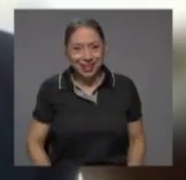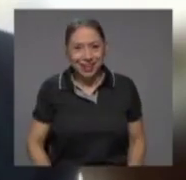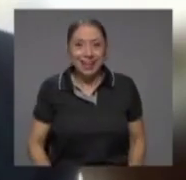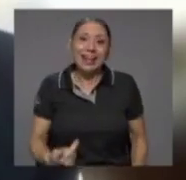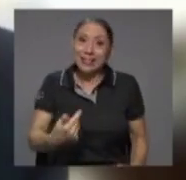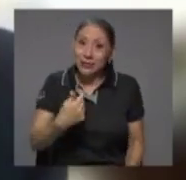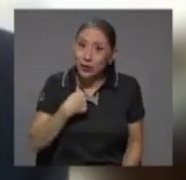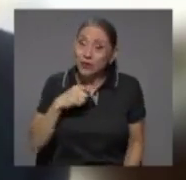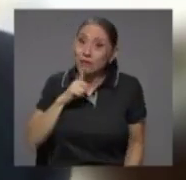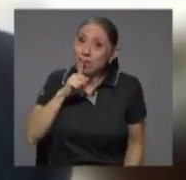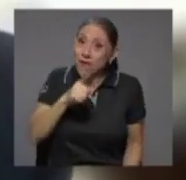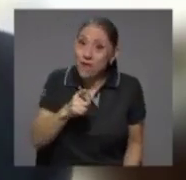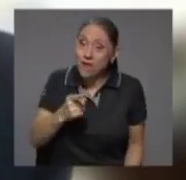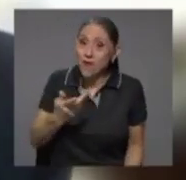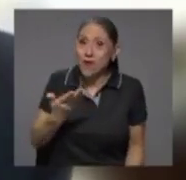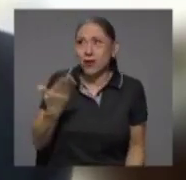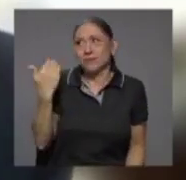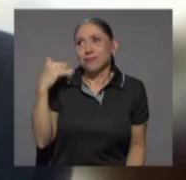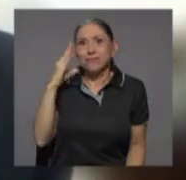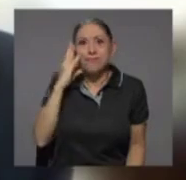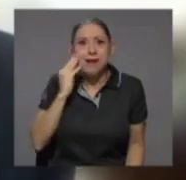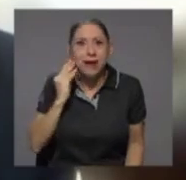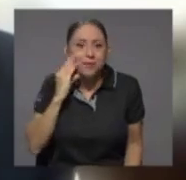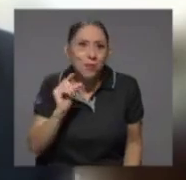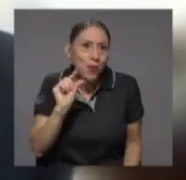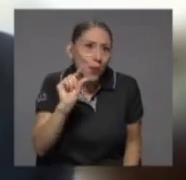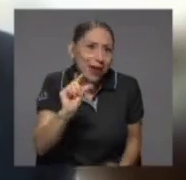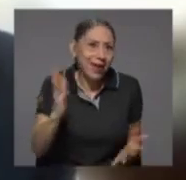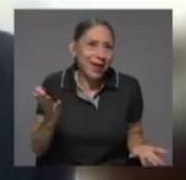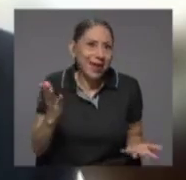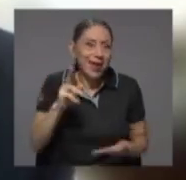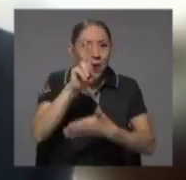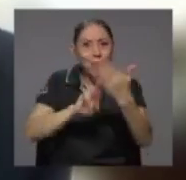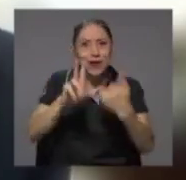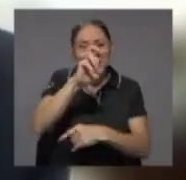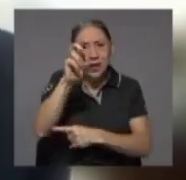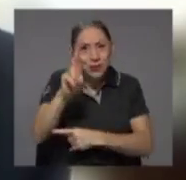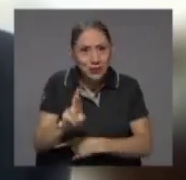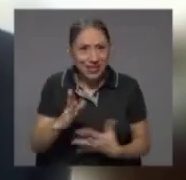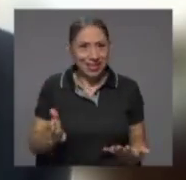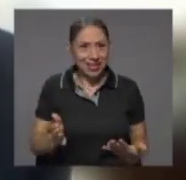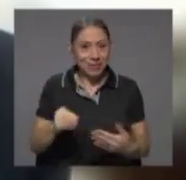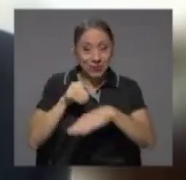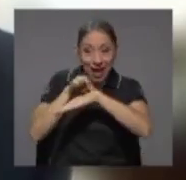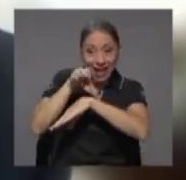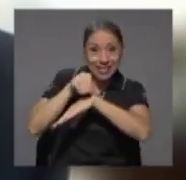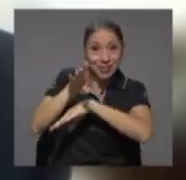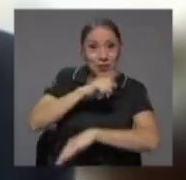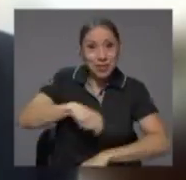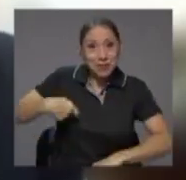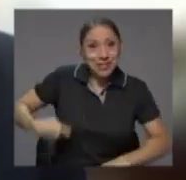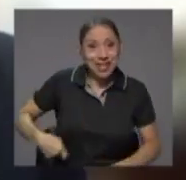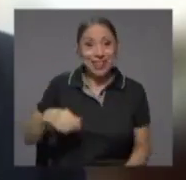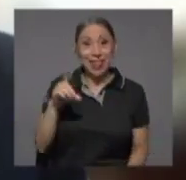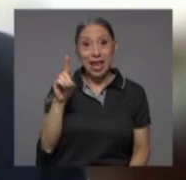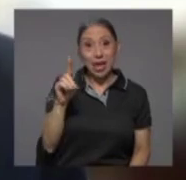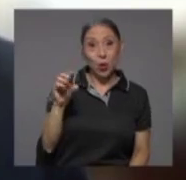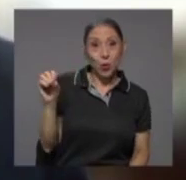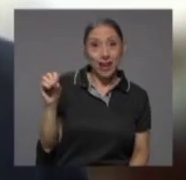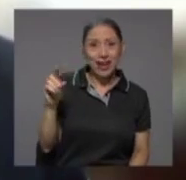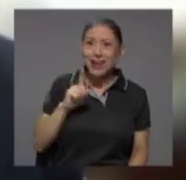muy poquita en la Universidad de Costa Rica, asesor del presidente Uduber, y realmente estaba